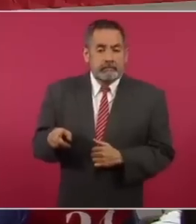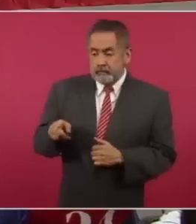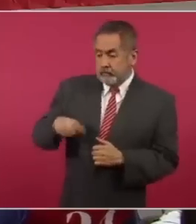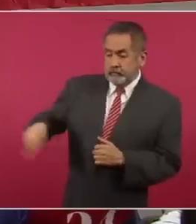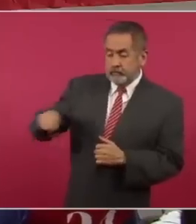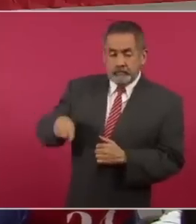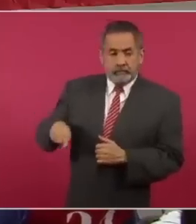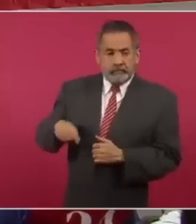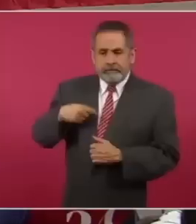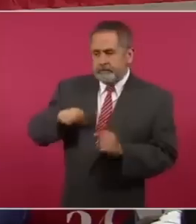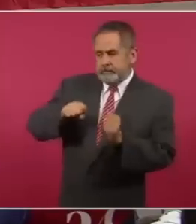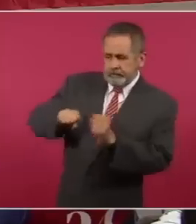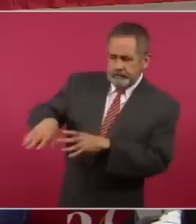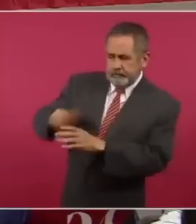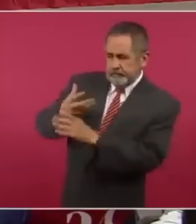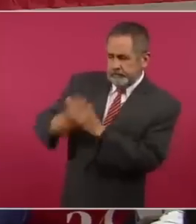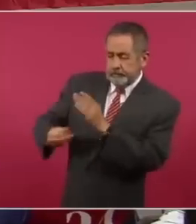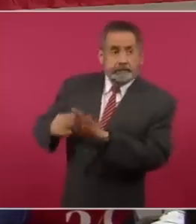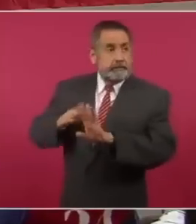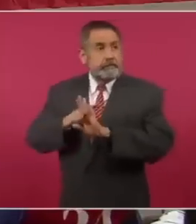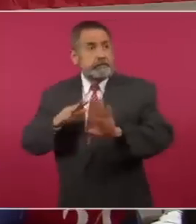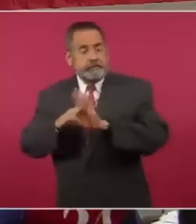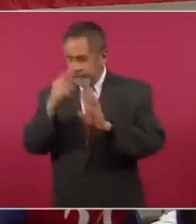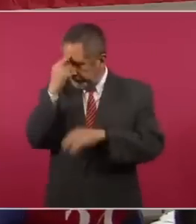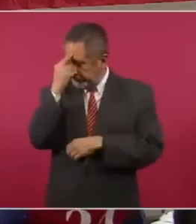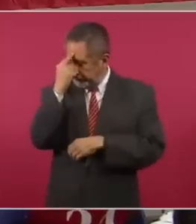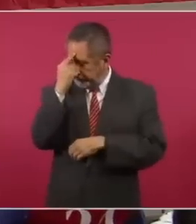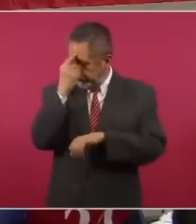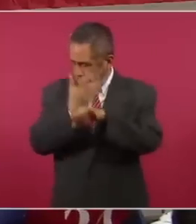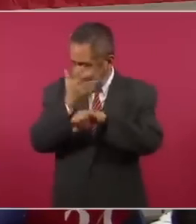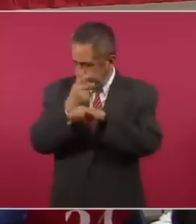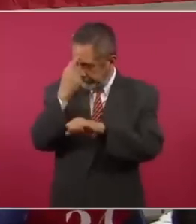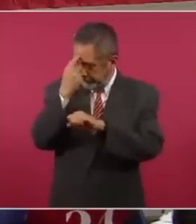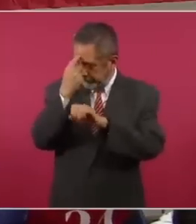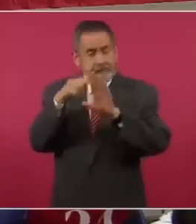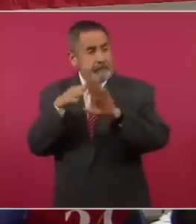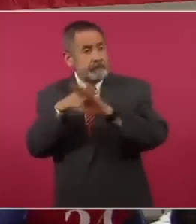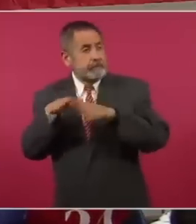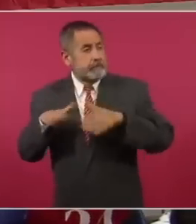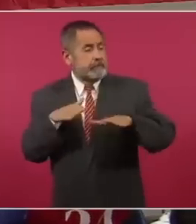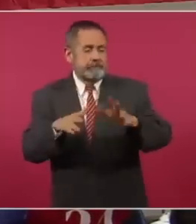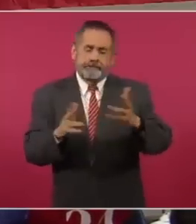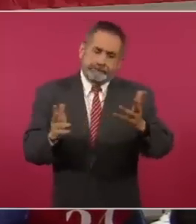pueblos con la idea de llegar a Estados Unidos, además,